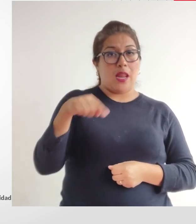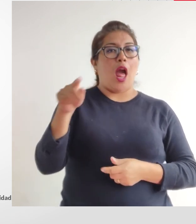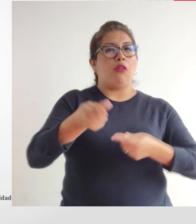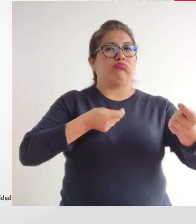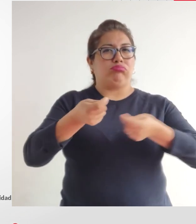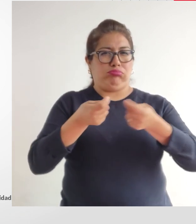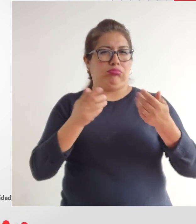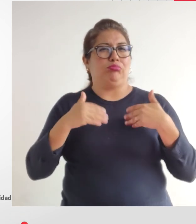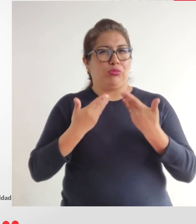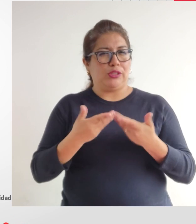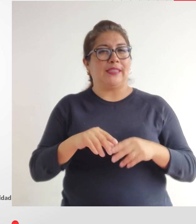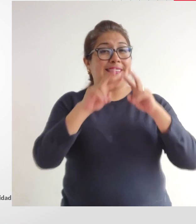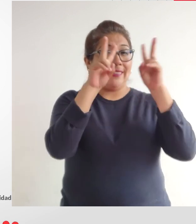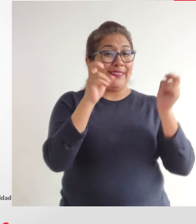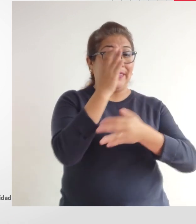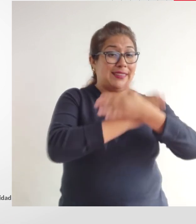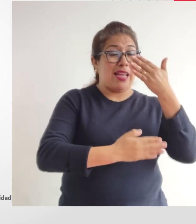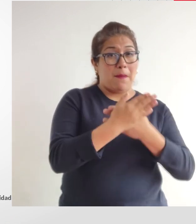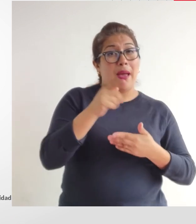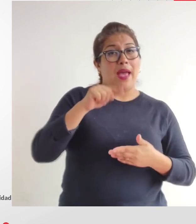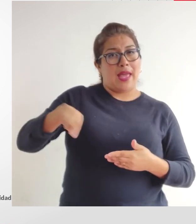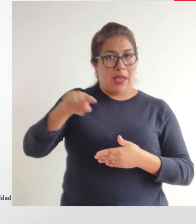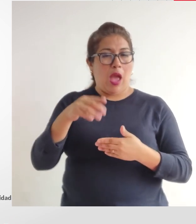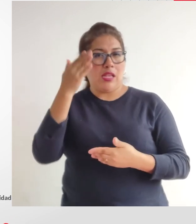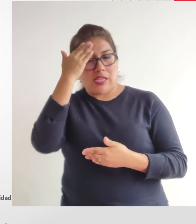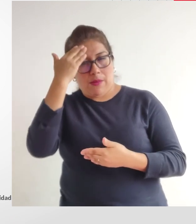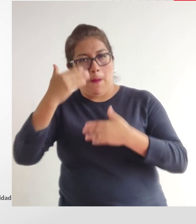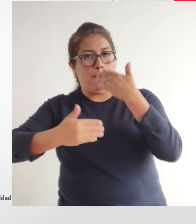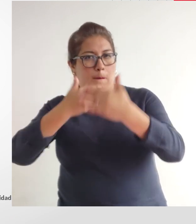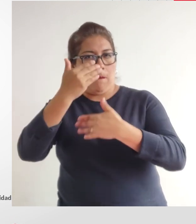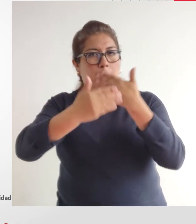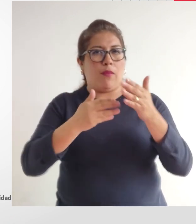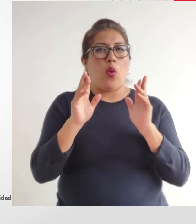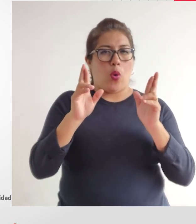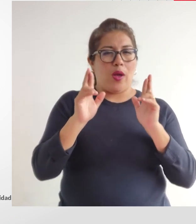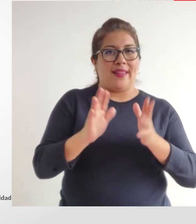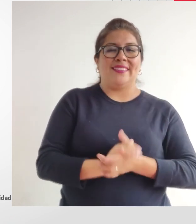a contribuir con que este tema de la persona con discapacidad avance el proceso sea mucho más rápido